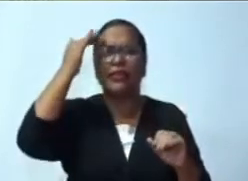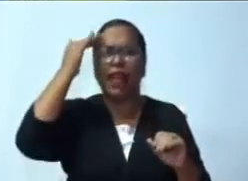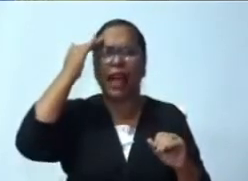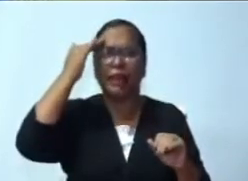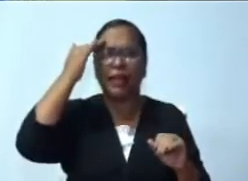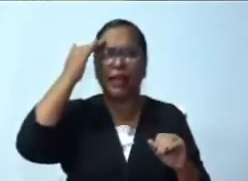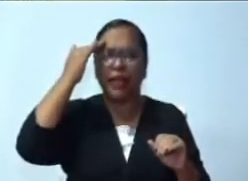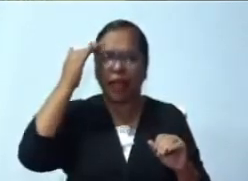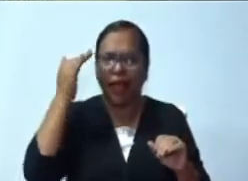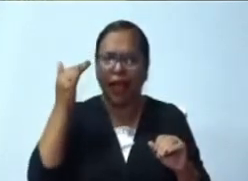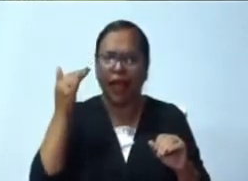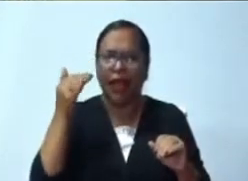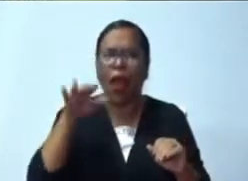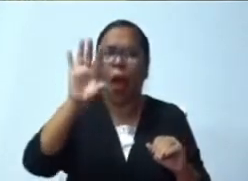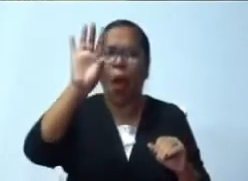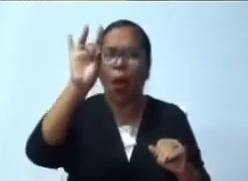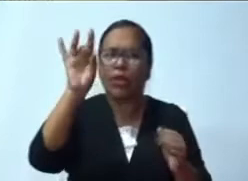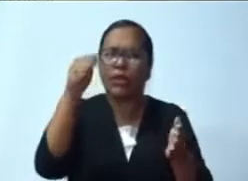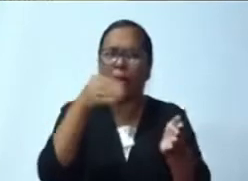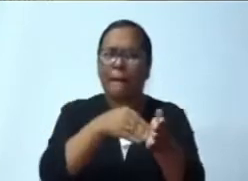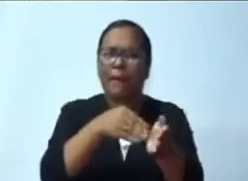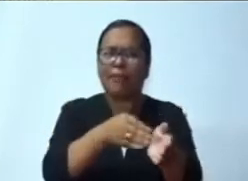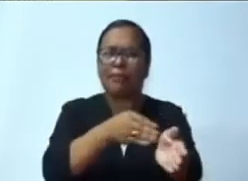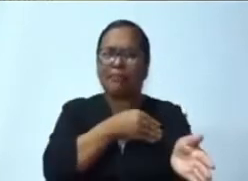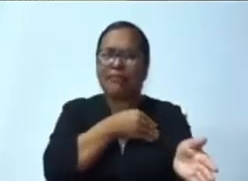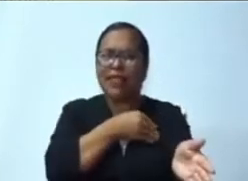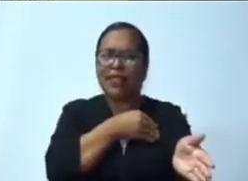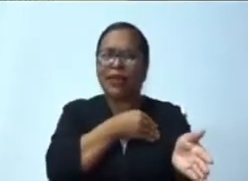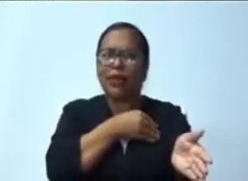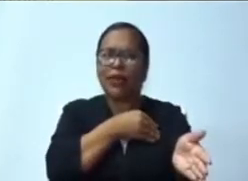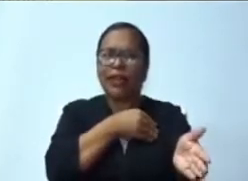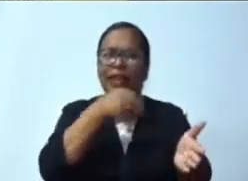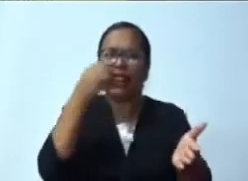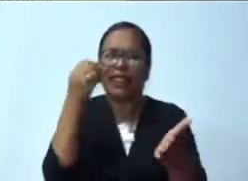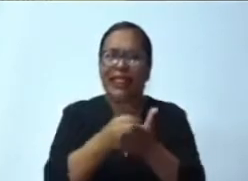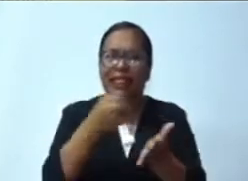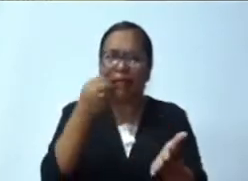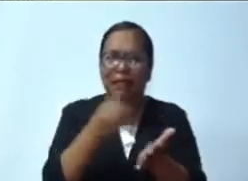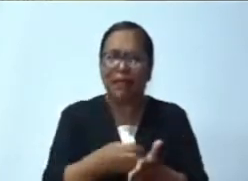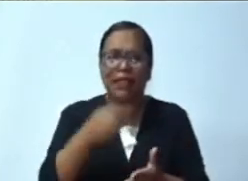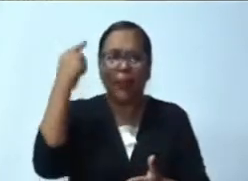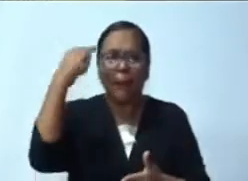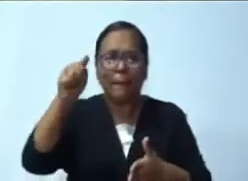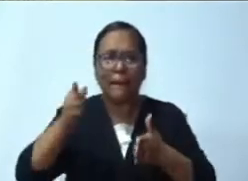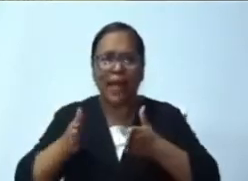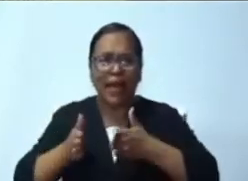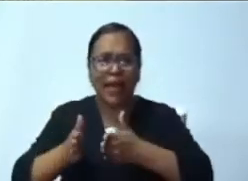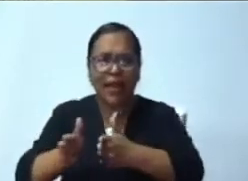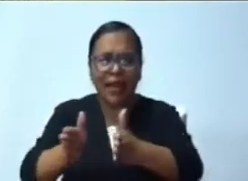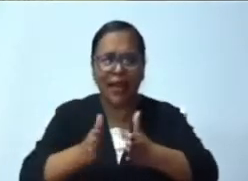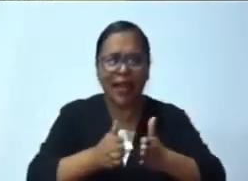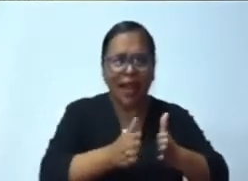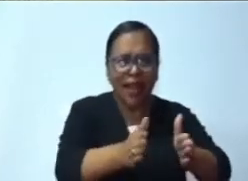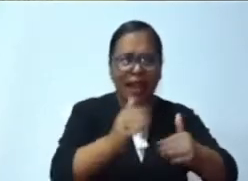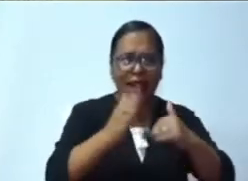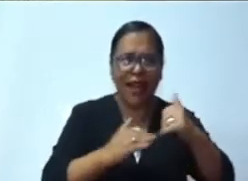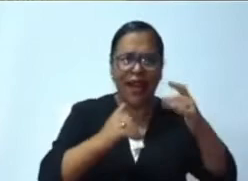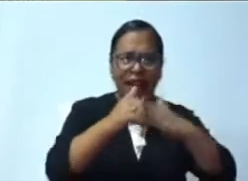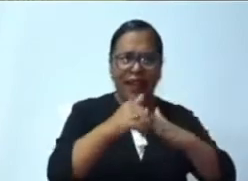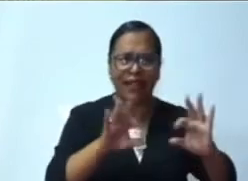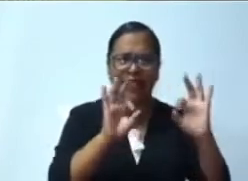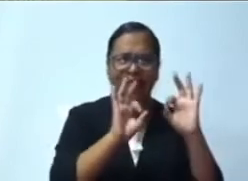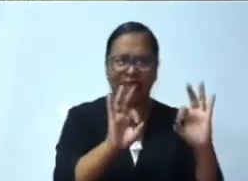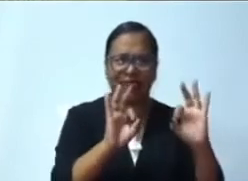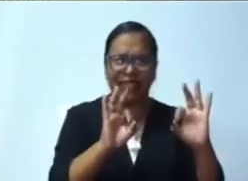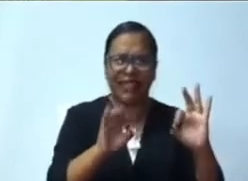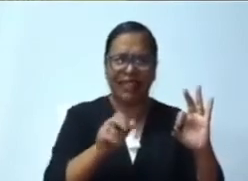.000 millones de pesos para bachar calles? Que es importante, pero ya la ley le dice al Estado de